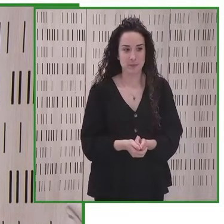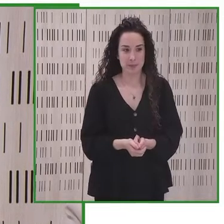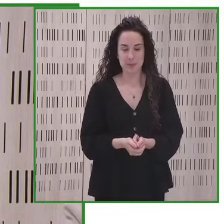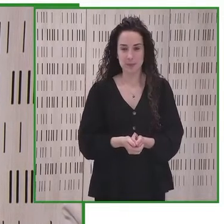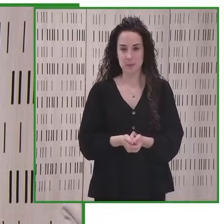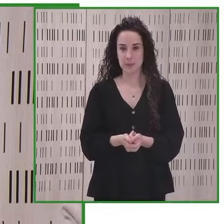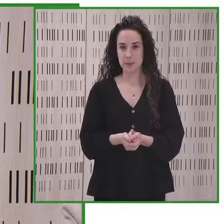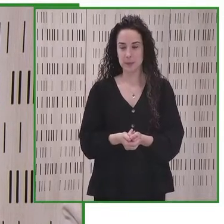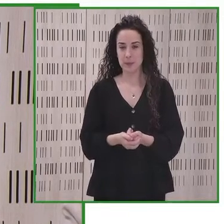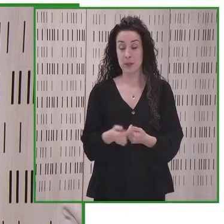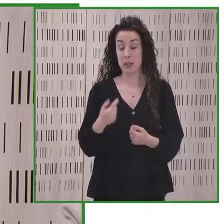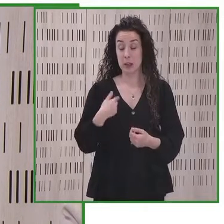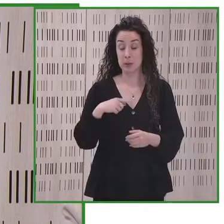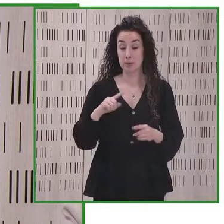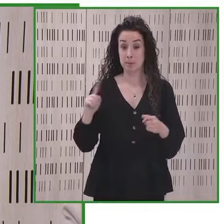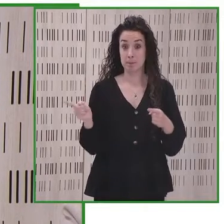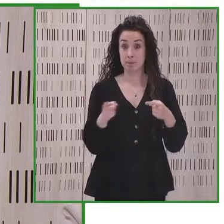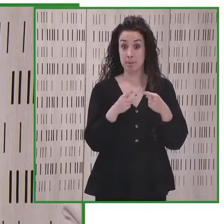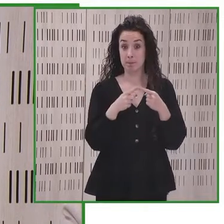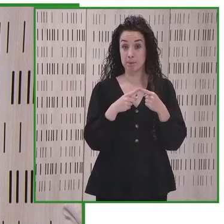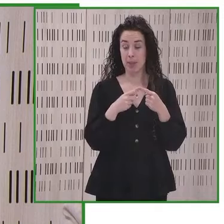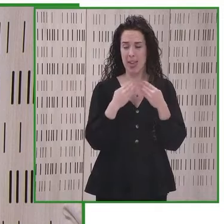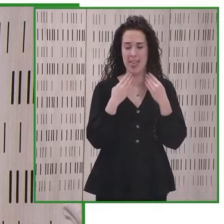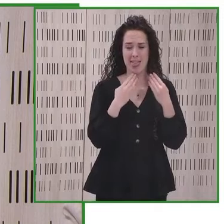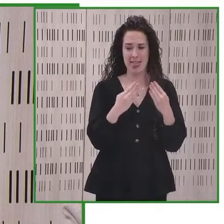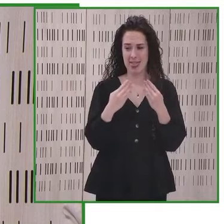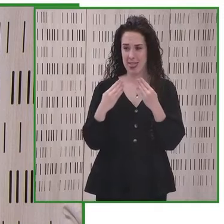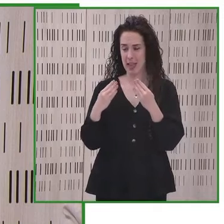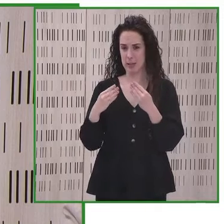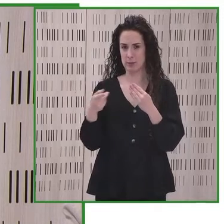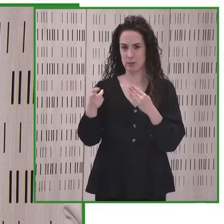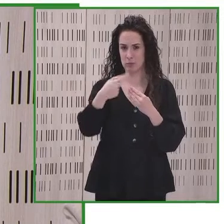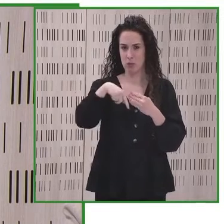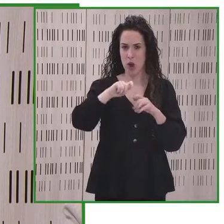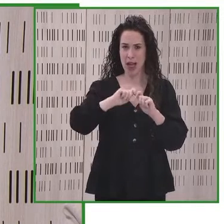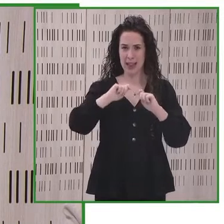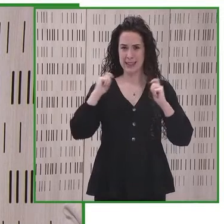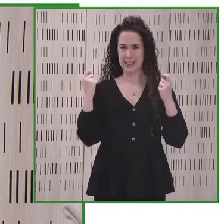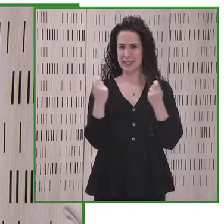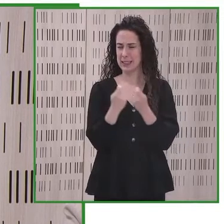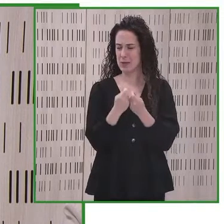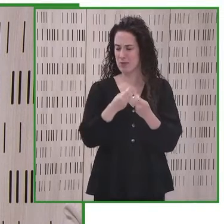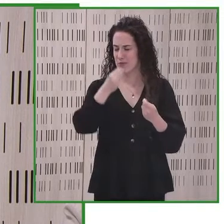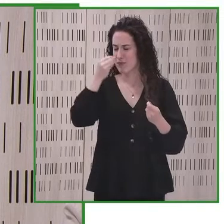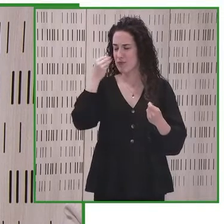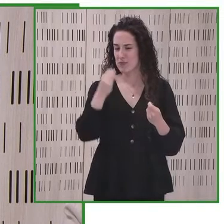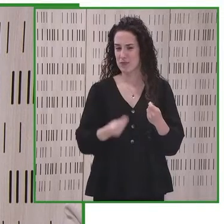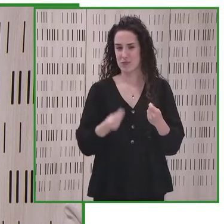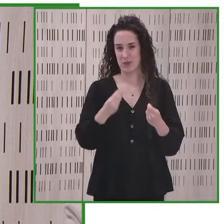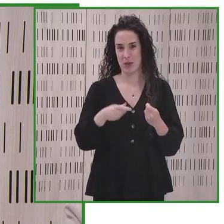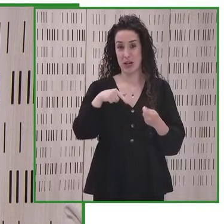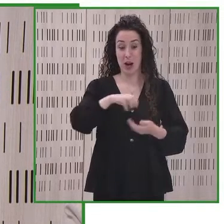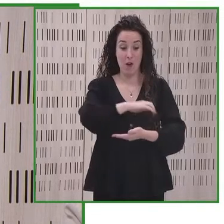intérpretes excelentes que nos están ayudando de inglés a español y de español a inglés.